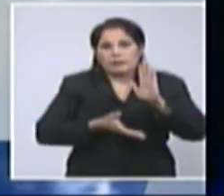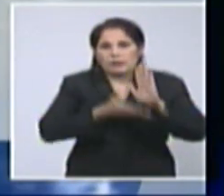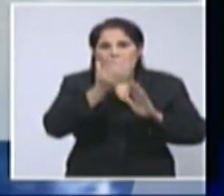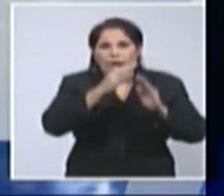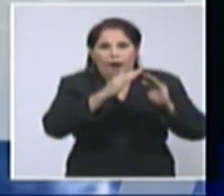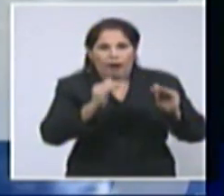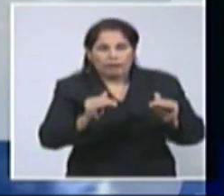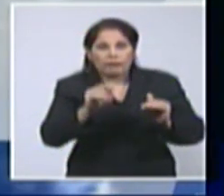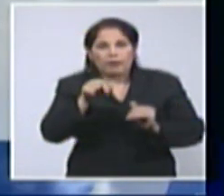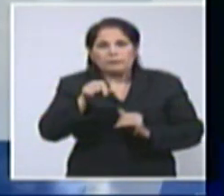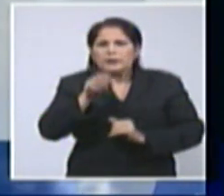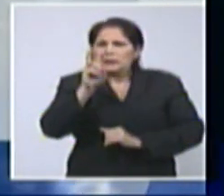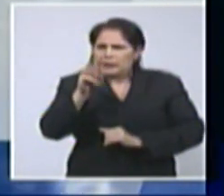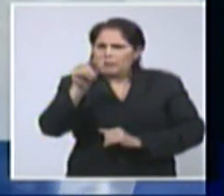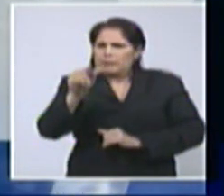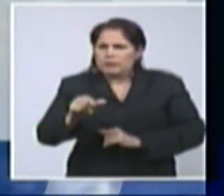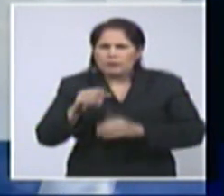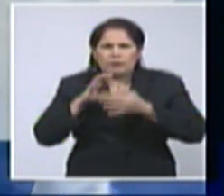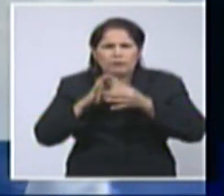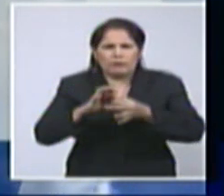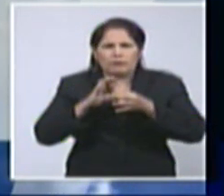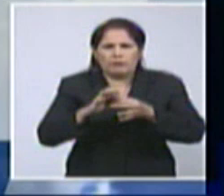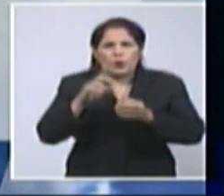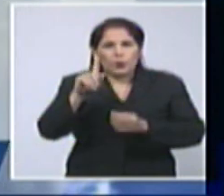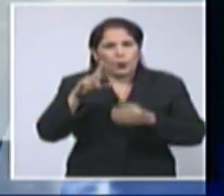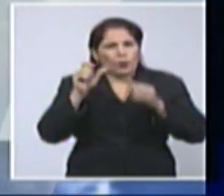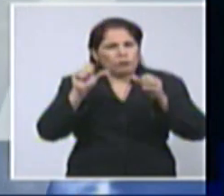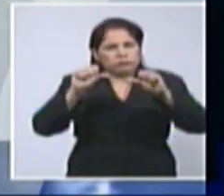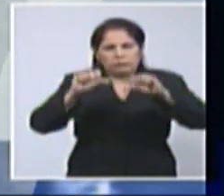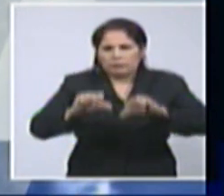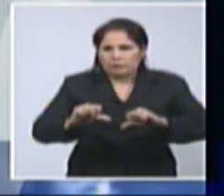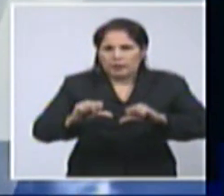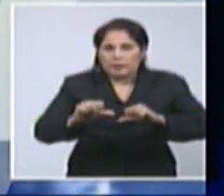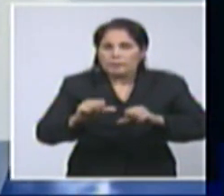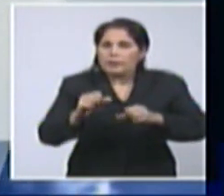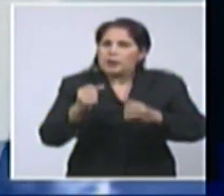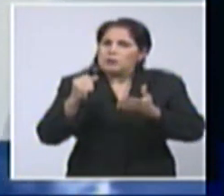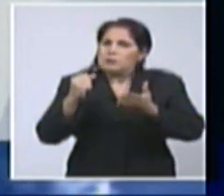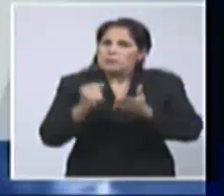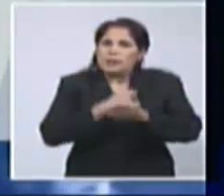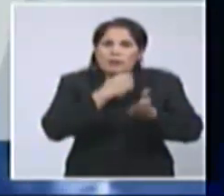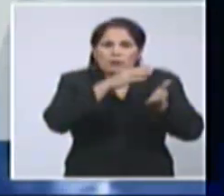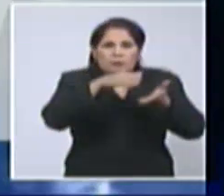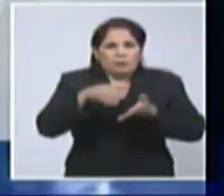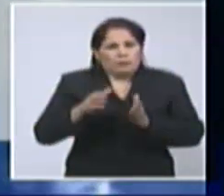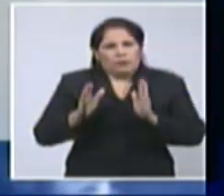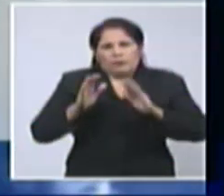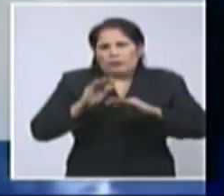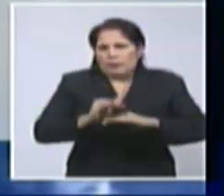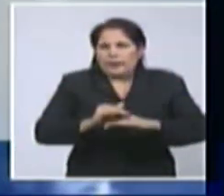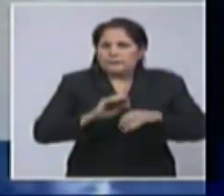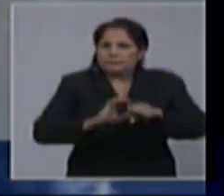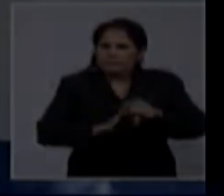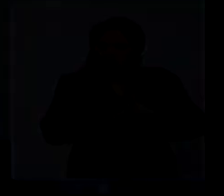Se reportan 3 pacientes graves y 1 en estado crítico. Y no se lamenta ningún fallecimiento a causa de la enfermedad.